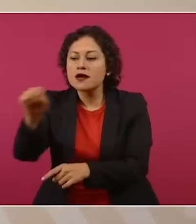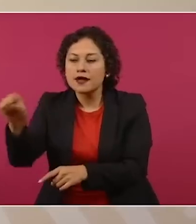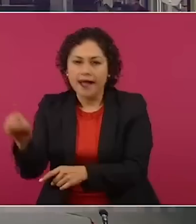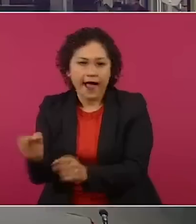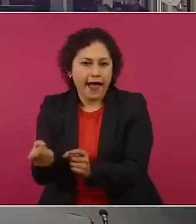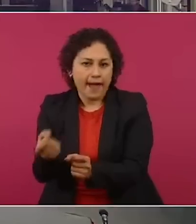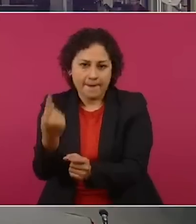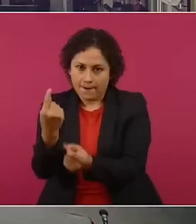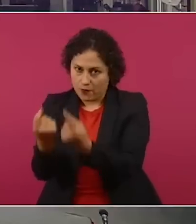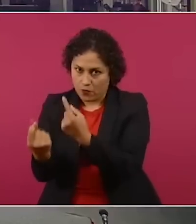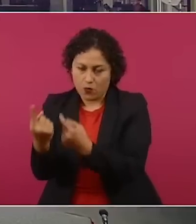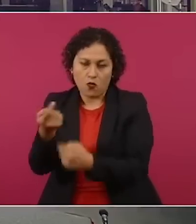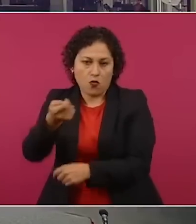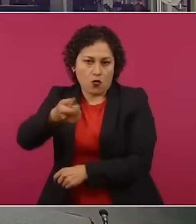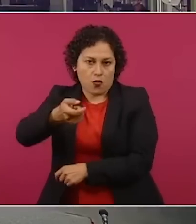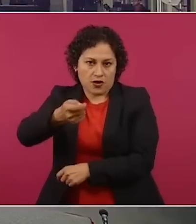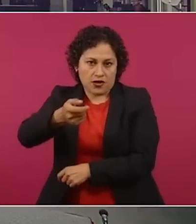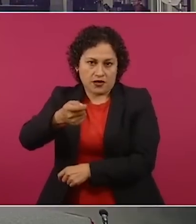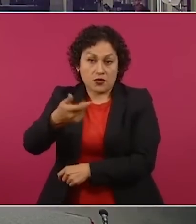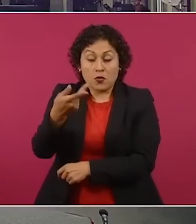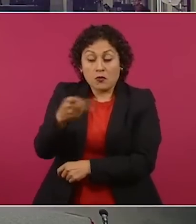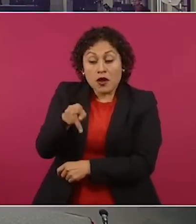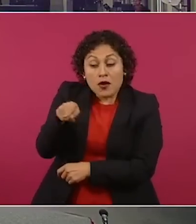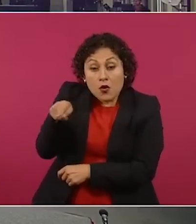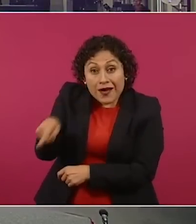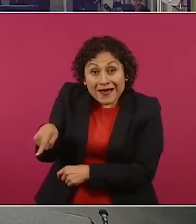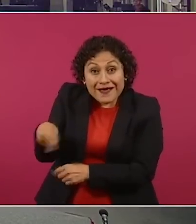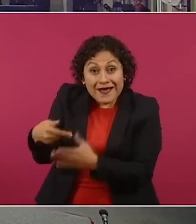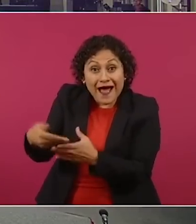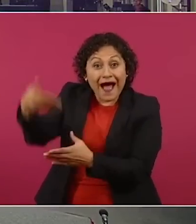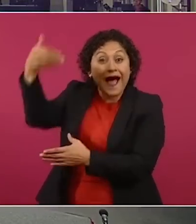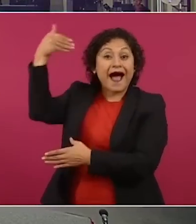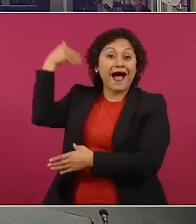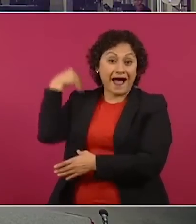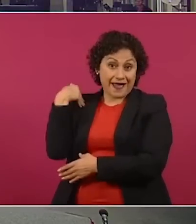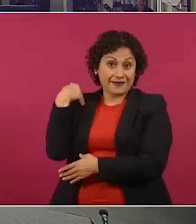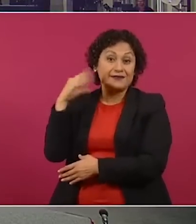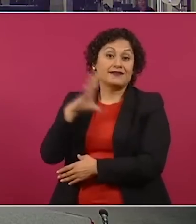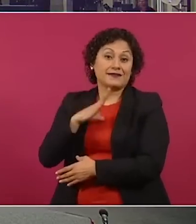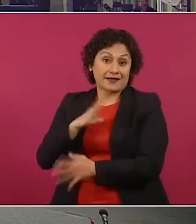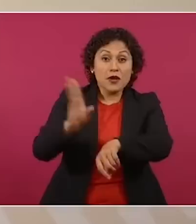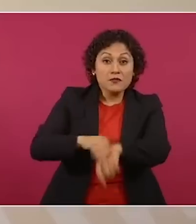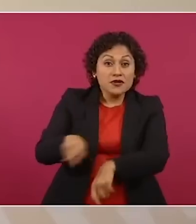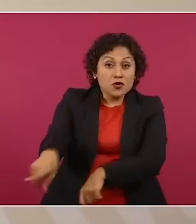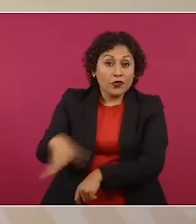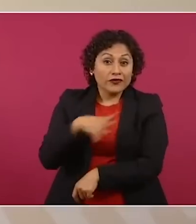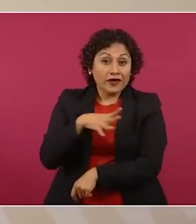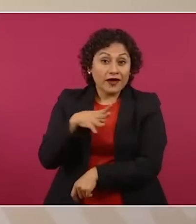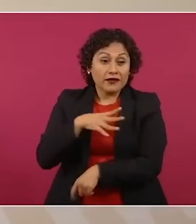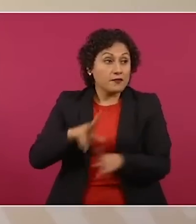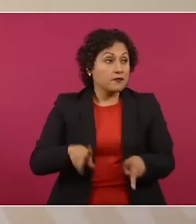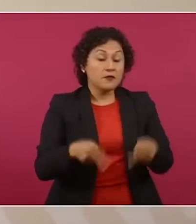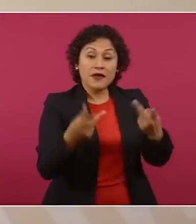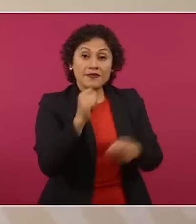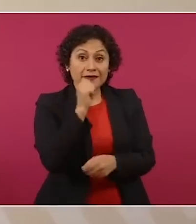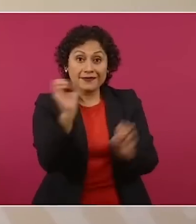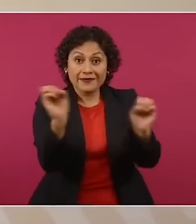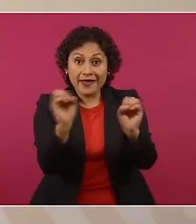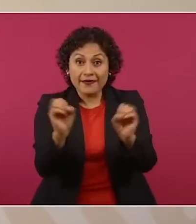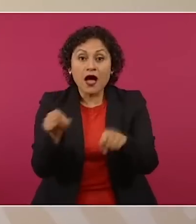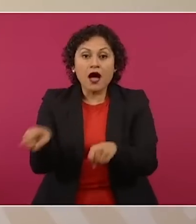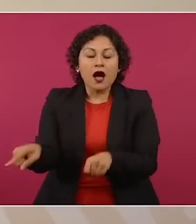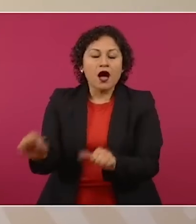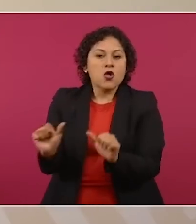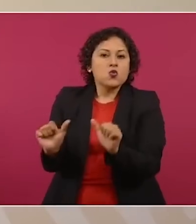la vía que se construyó hace mucho tiempo. Hay un derecho de vía que facilitó mucho las cosas.